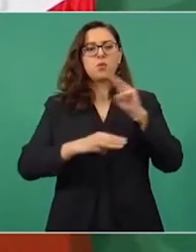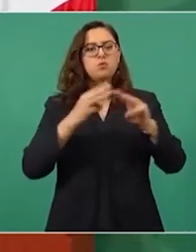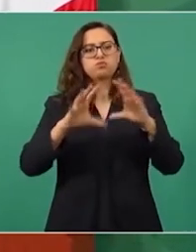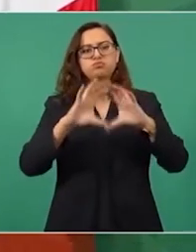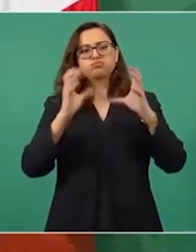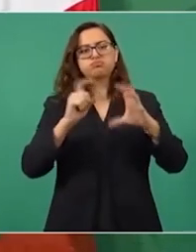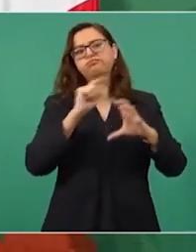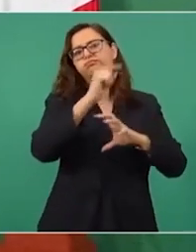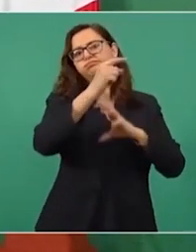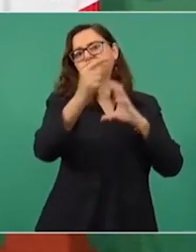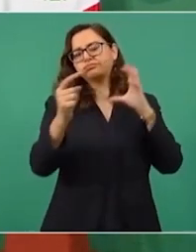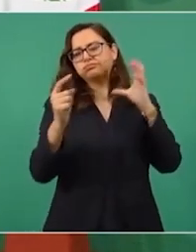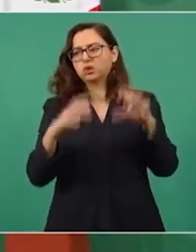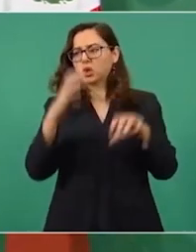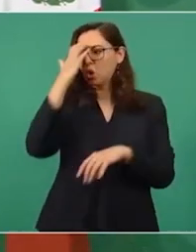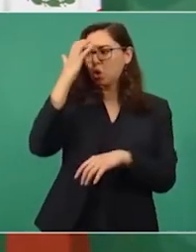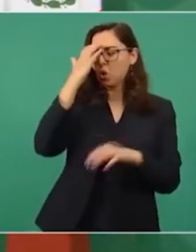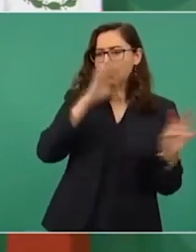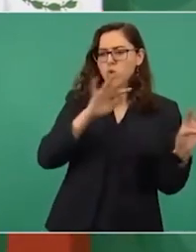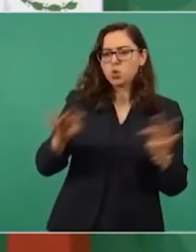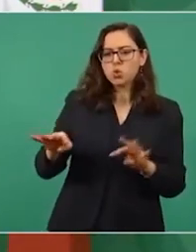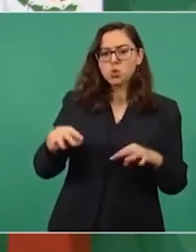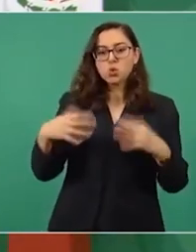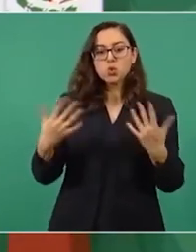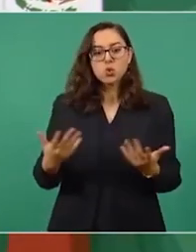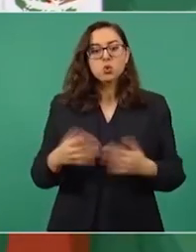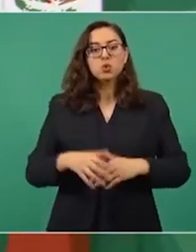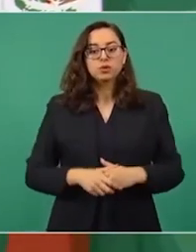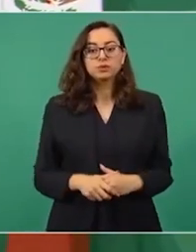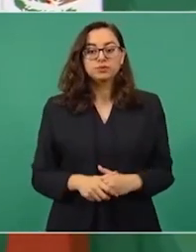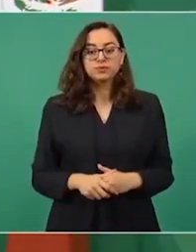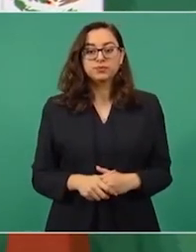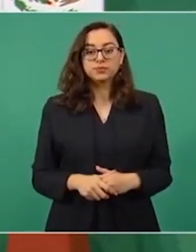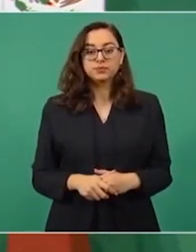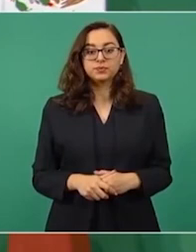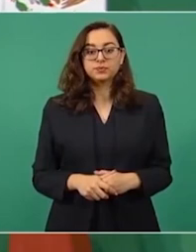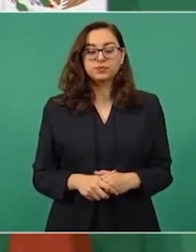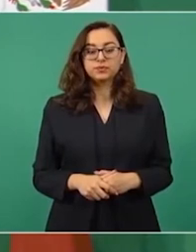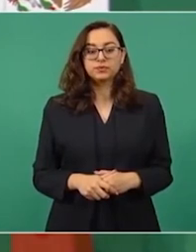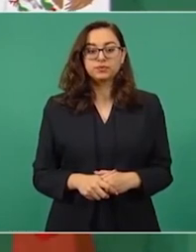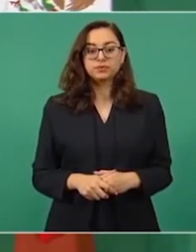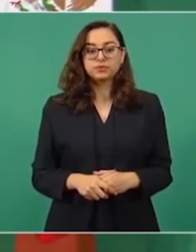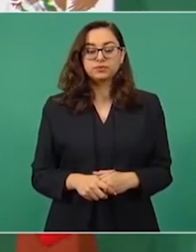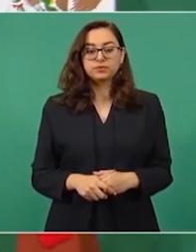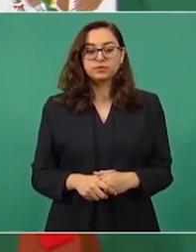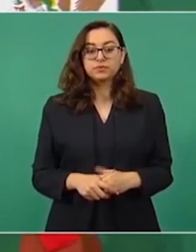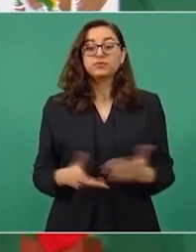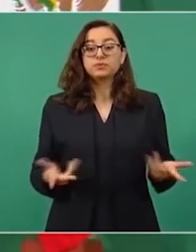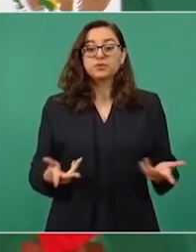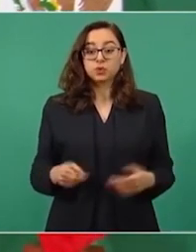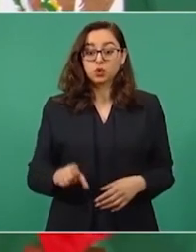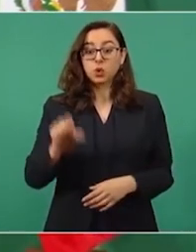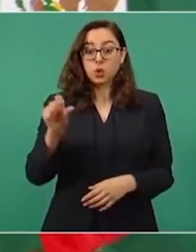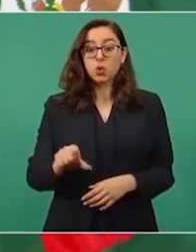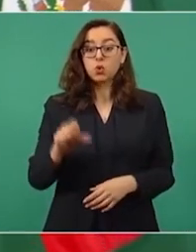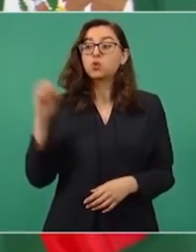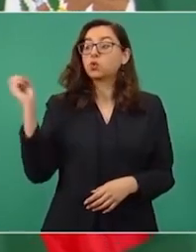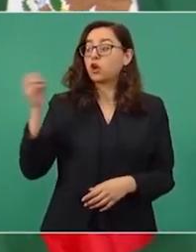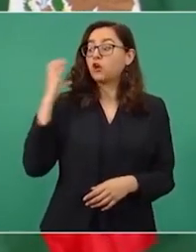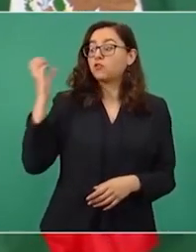Y vamos a terminar la conferencia escuchándolo.